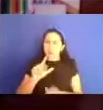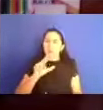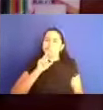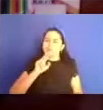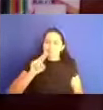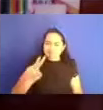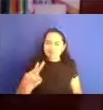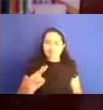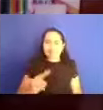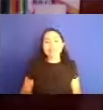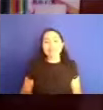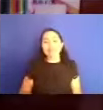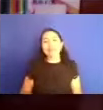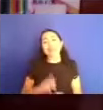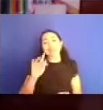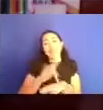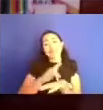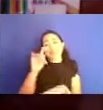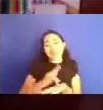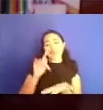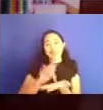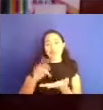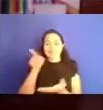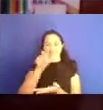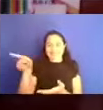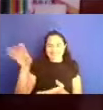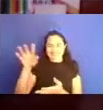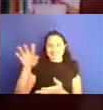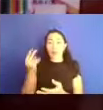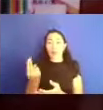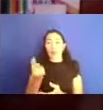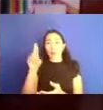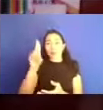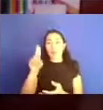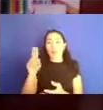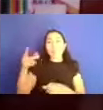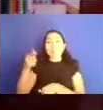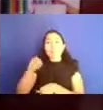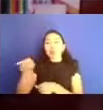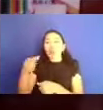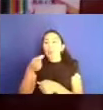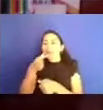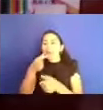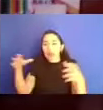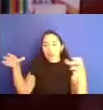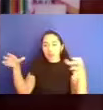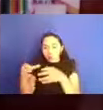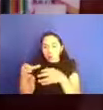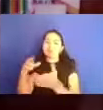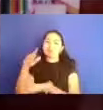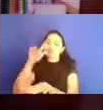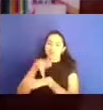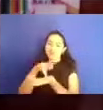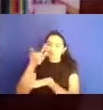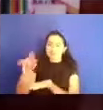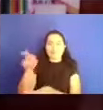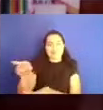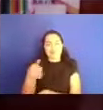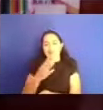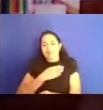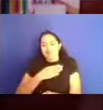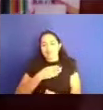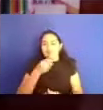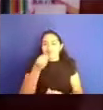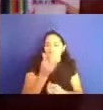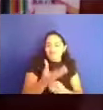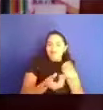Eh, muchas gracias a la Facultad de Medicina de la UNAM, que de esta manera con, eh, se muestra solidaria, ¿no? Generosa